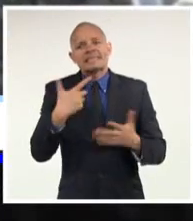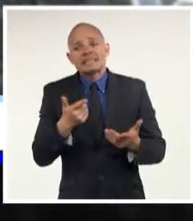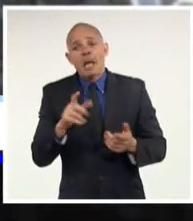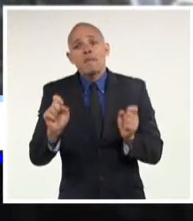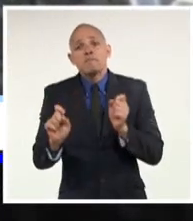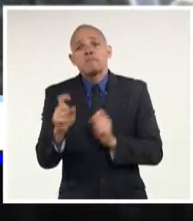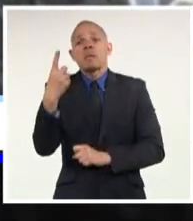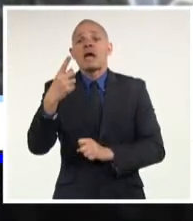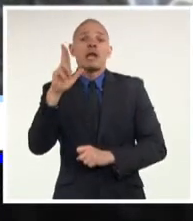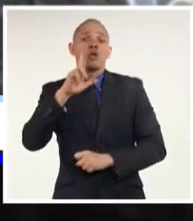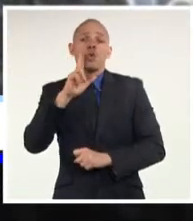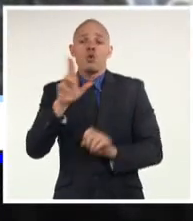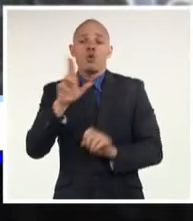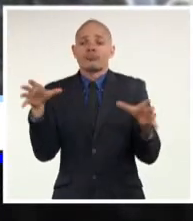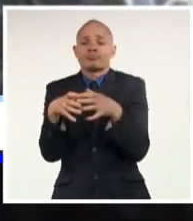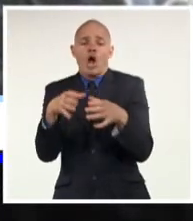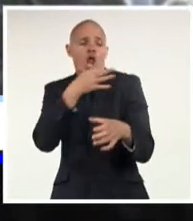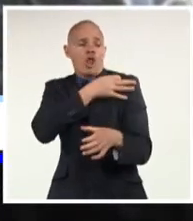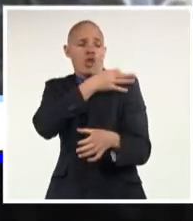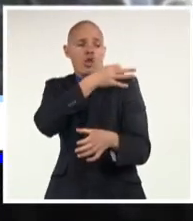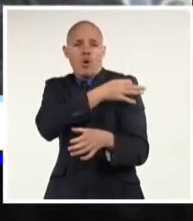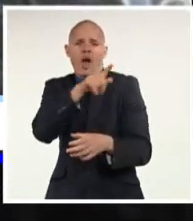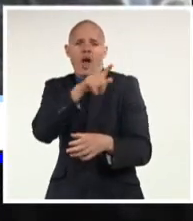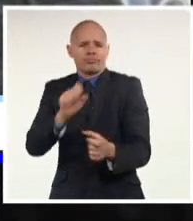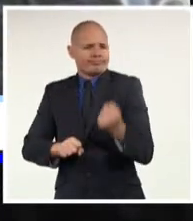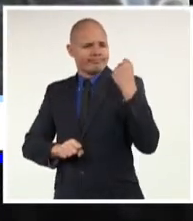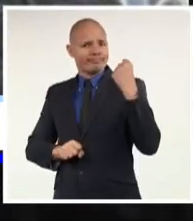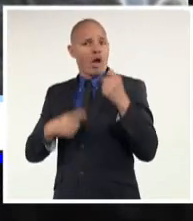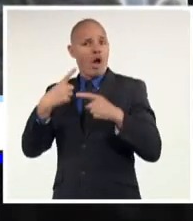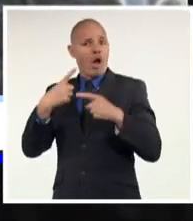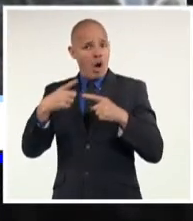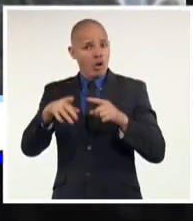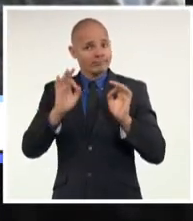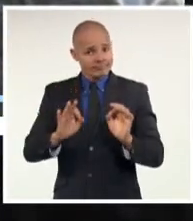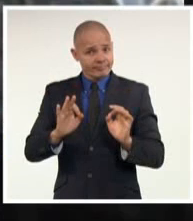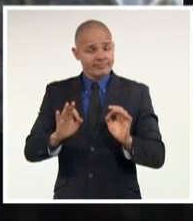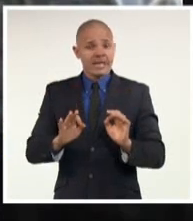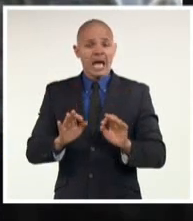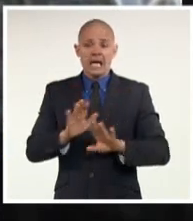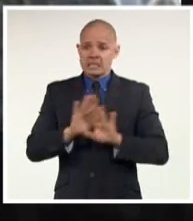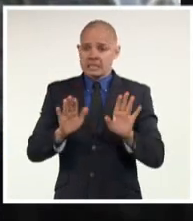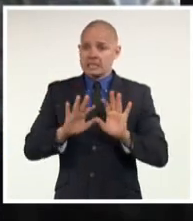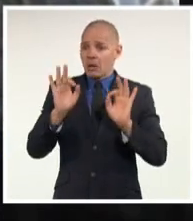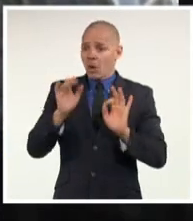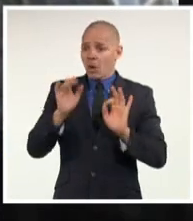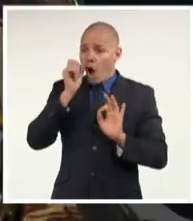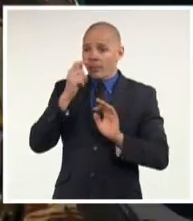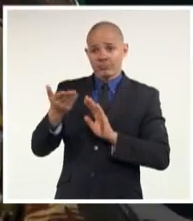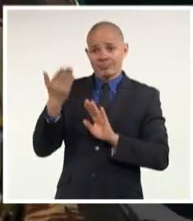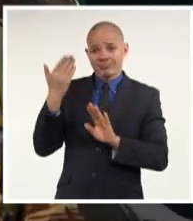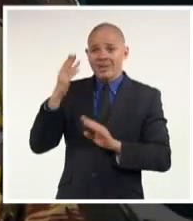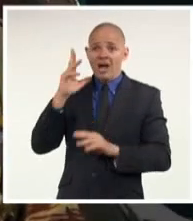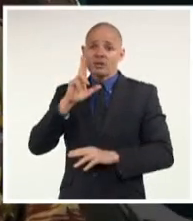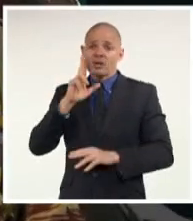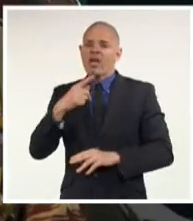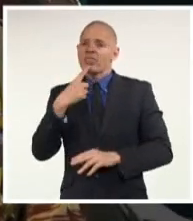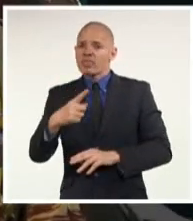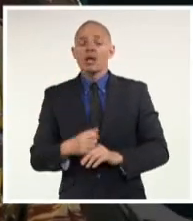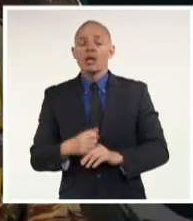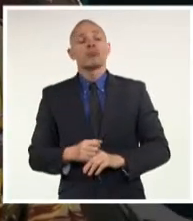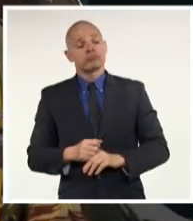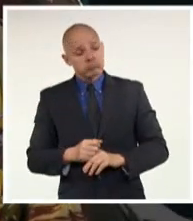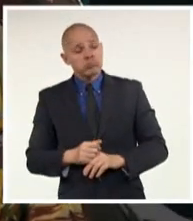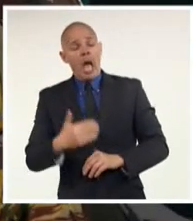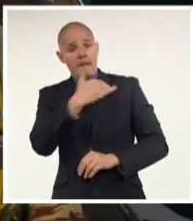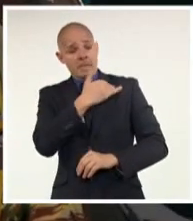reunión de Lula con los comandantes de las Fuerzas Armadas después de que el propio mandatario defendiera el castigo a los militares